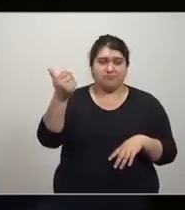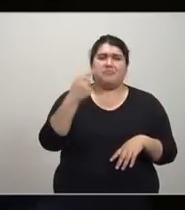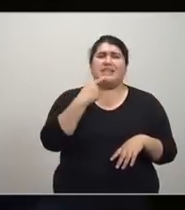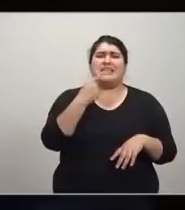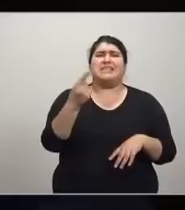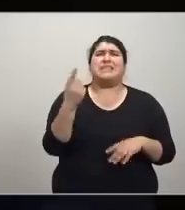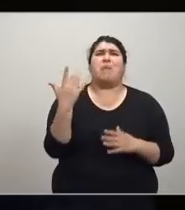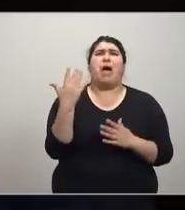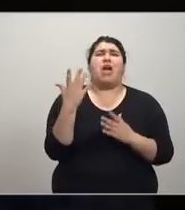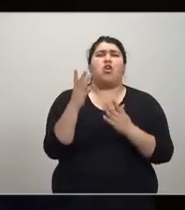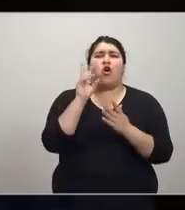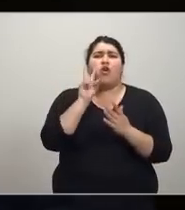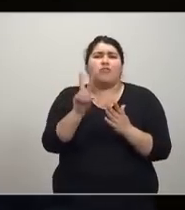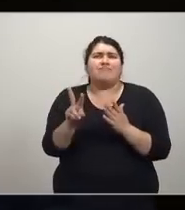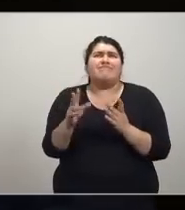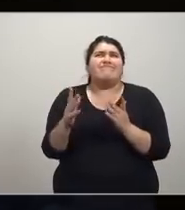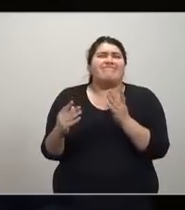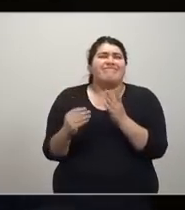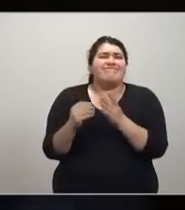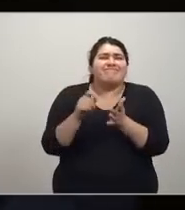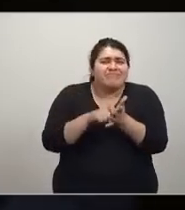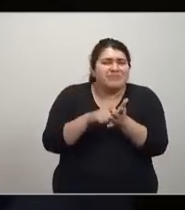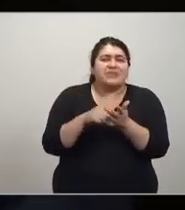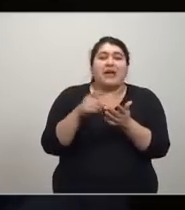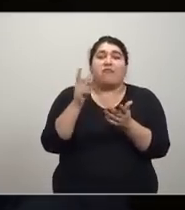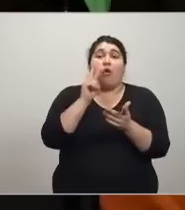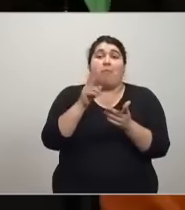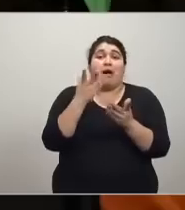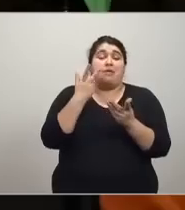tan invisible que nadie la ha visto muchas gracias